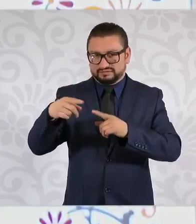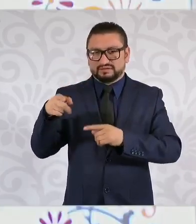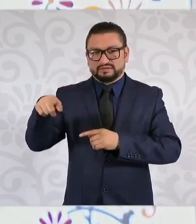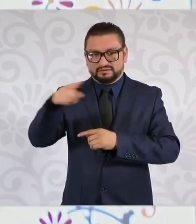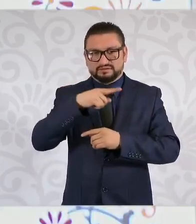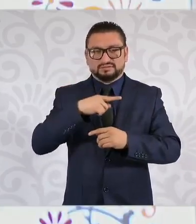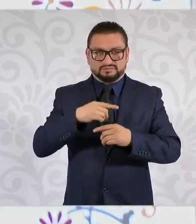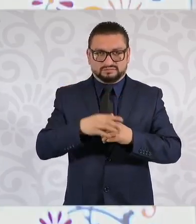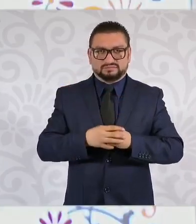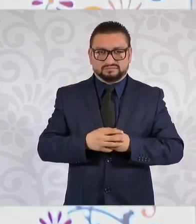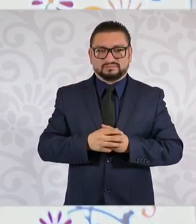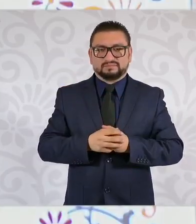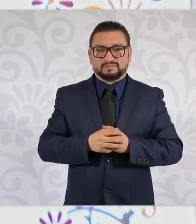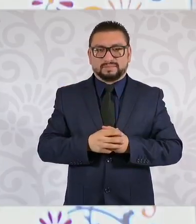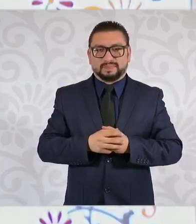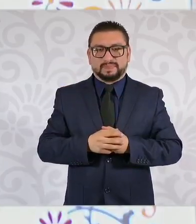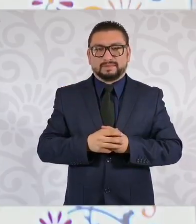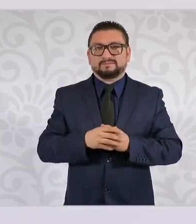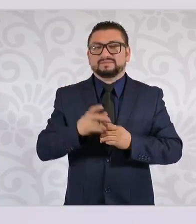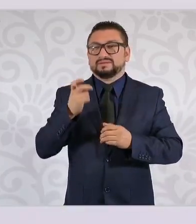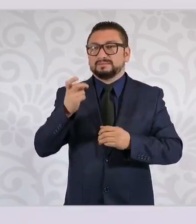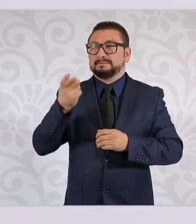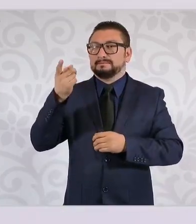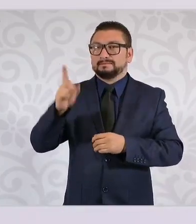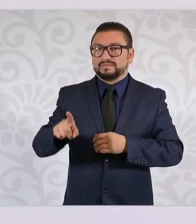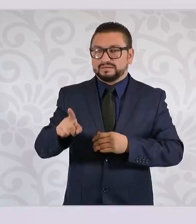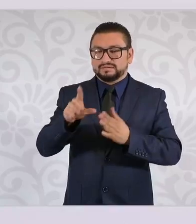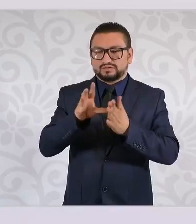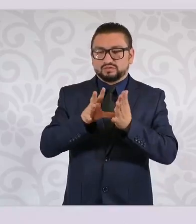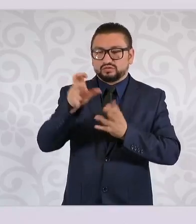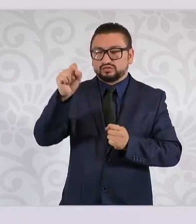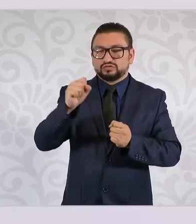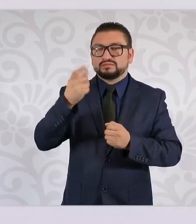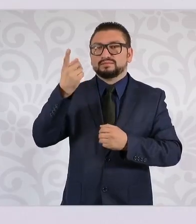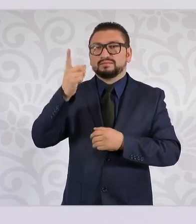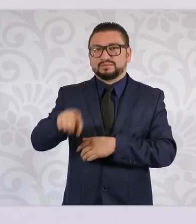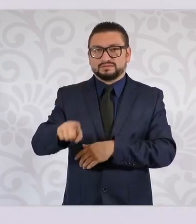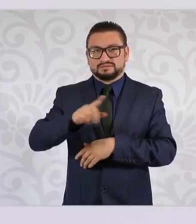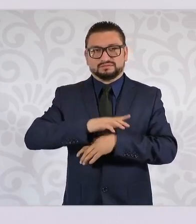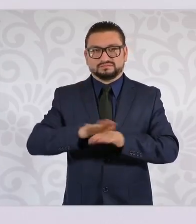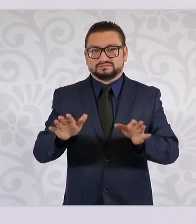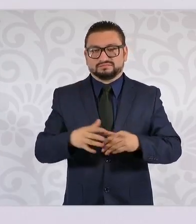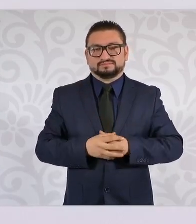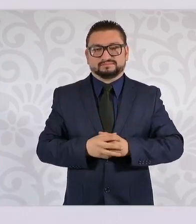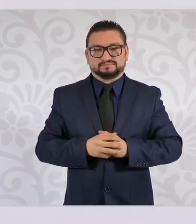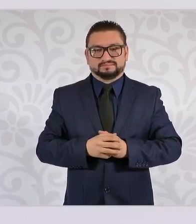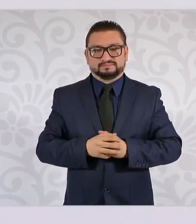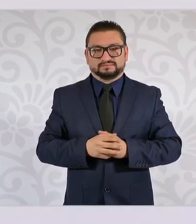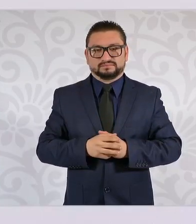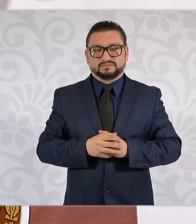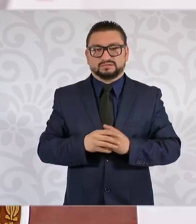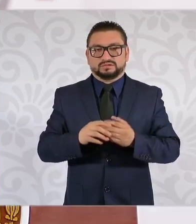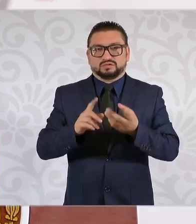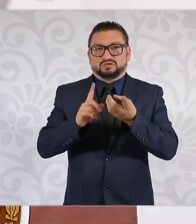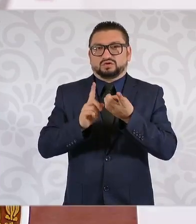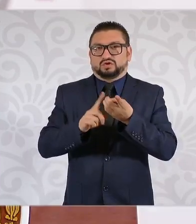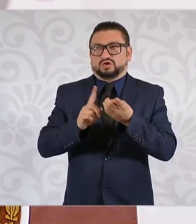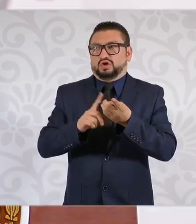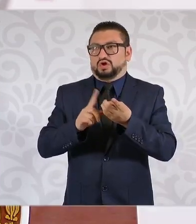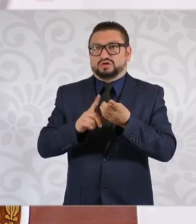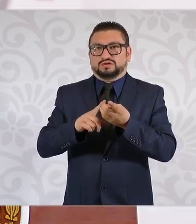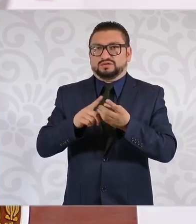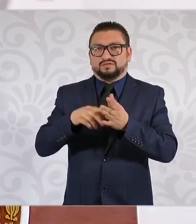o magistrados y jueces. Es un mandato constitucional. ¿De dónde están